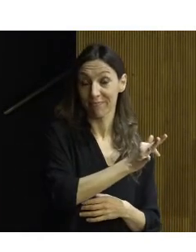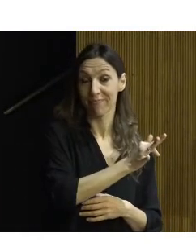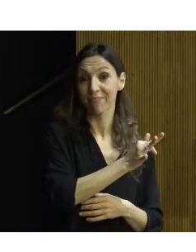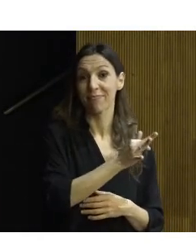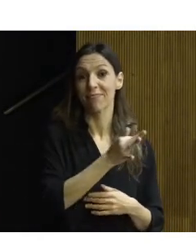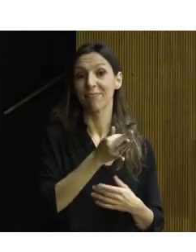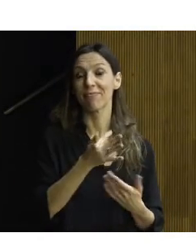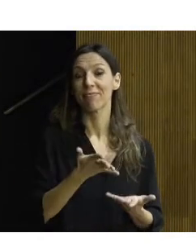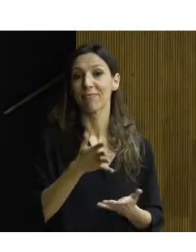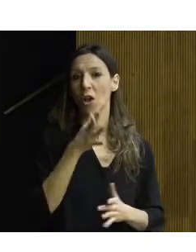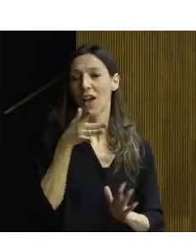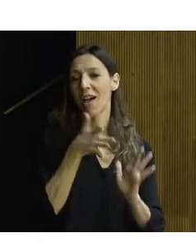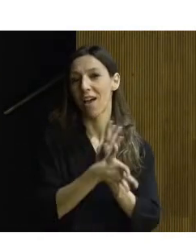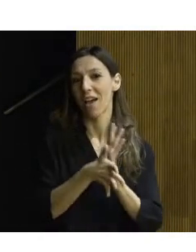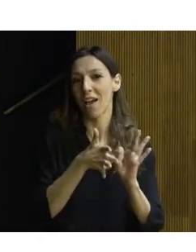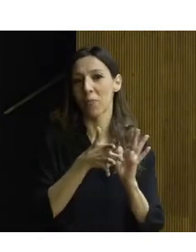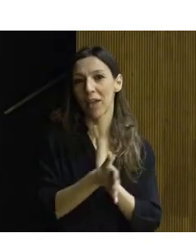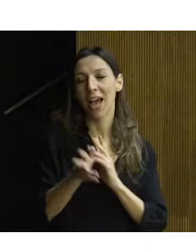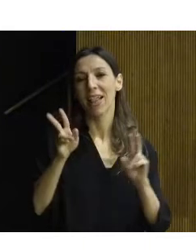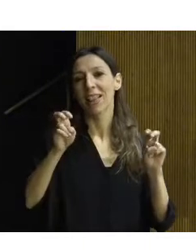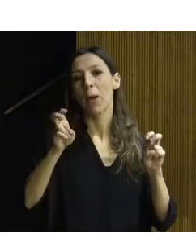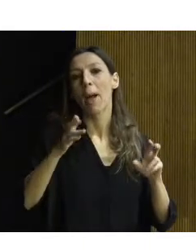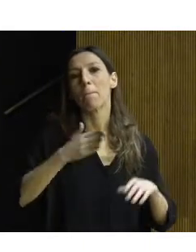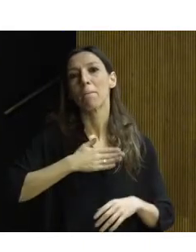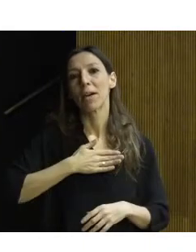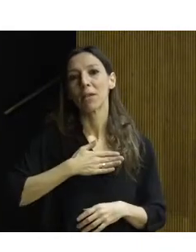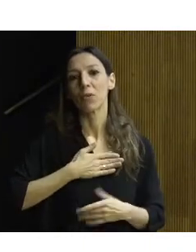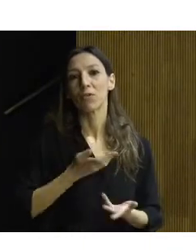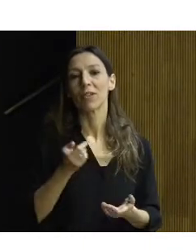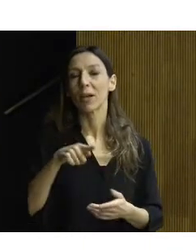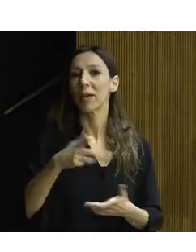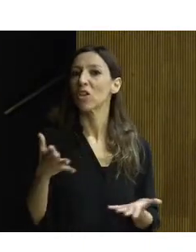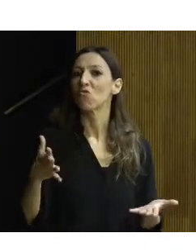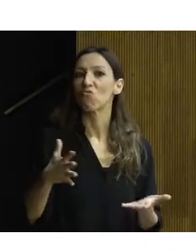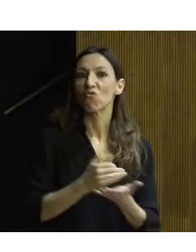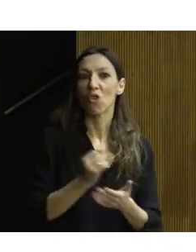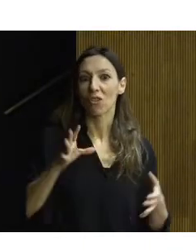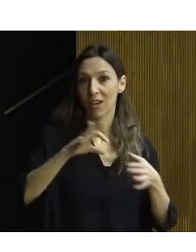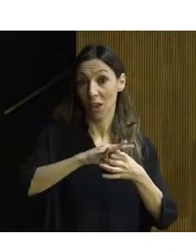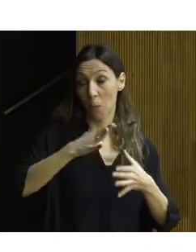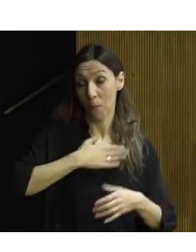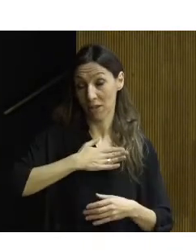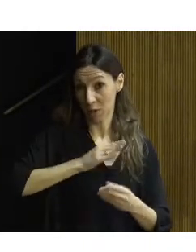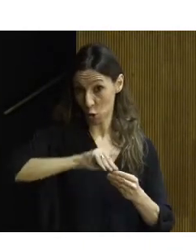que va a explicarnos, va a hablar sobre el patrimonio y todo lo relacionado con el patrimonio y este documento.